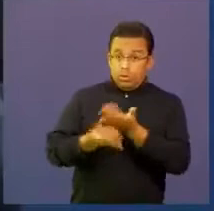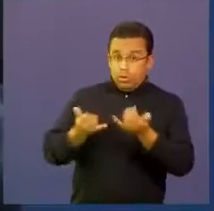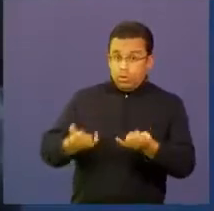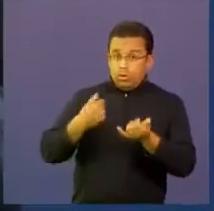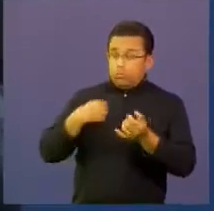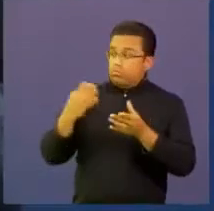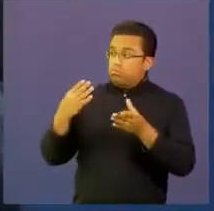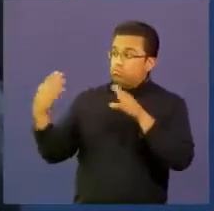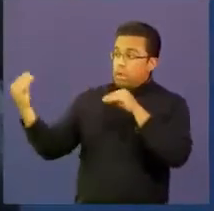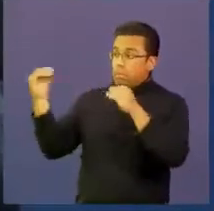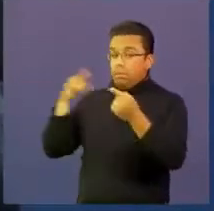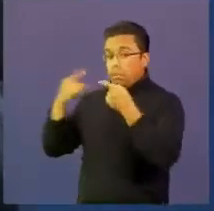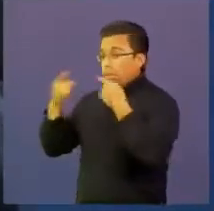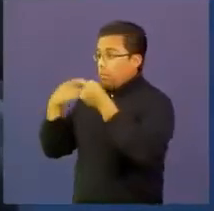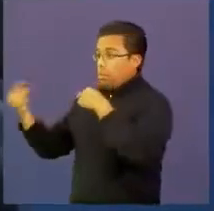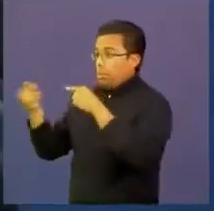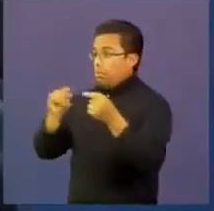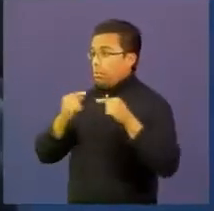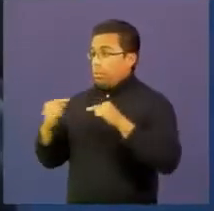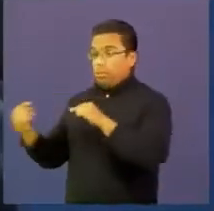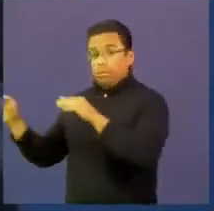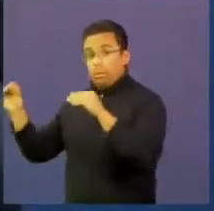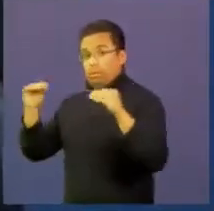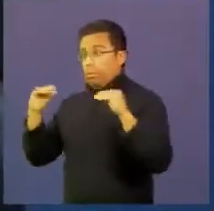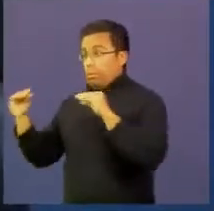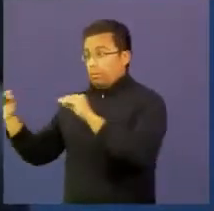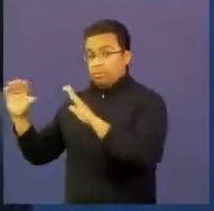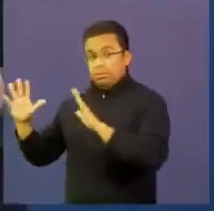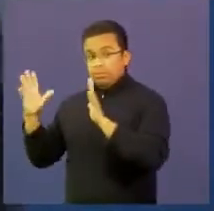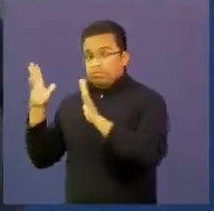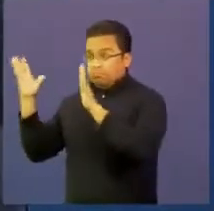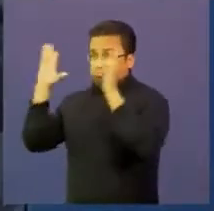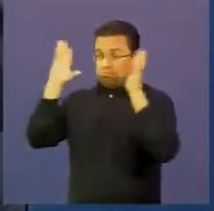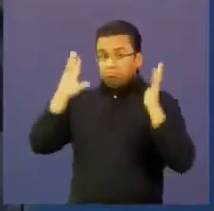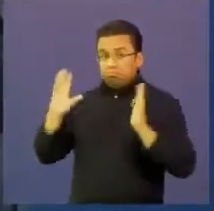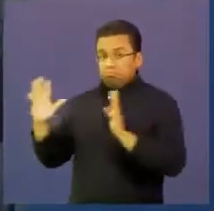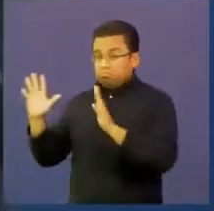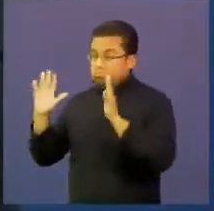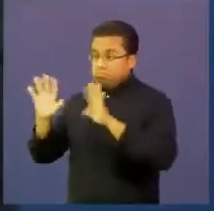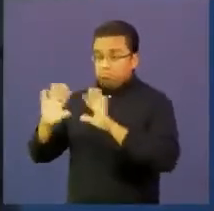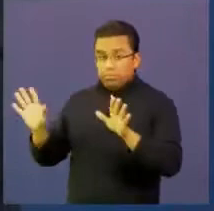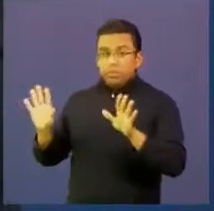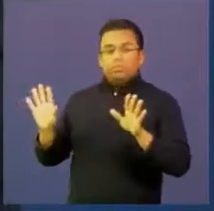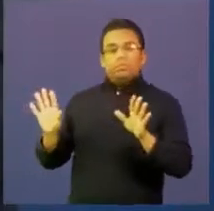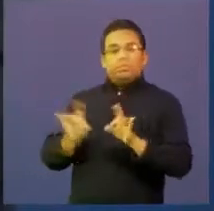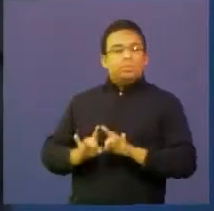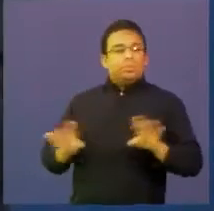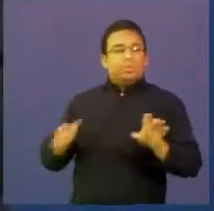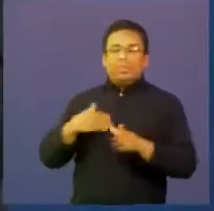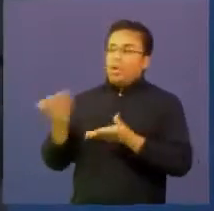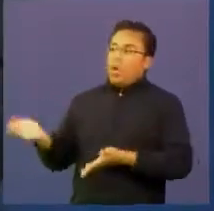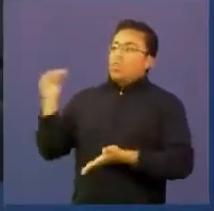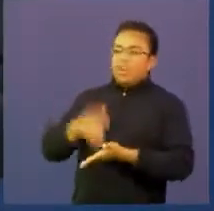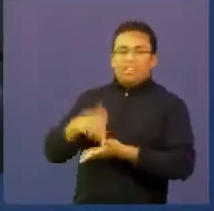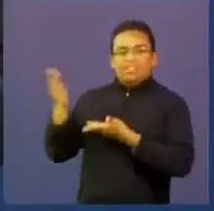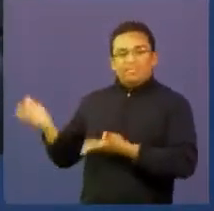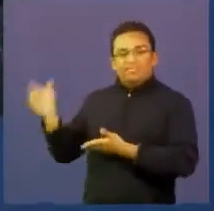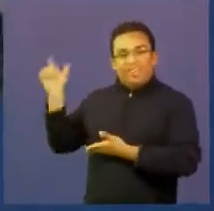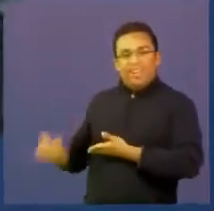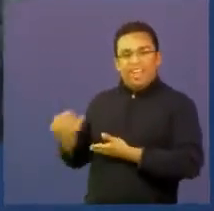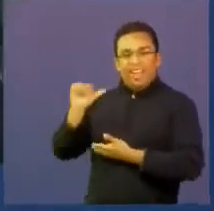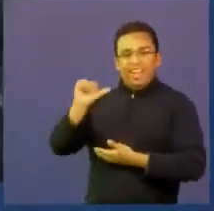conversatorio, en el cual vamos a tener la suerte nuevamente de tener a mi compañera de fórmula,